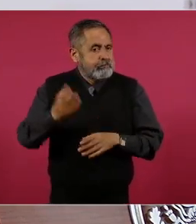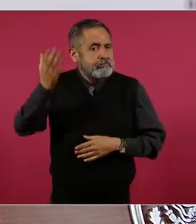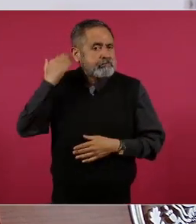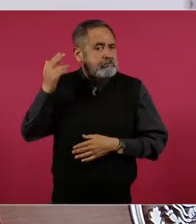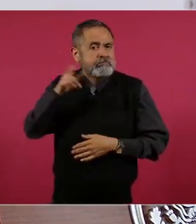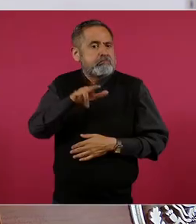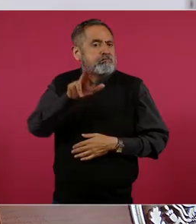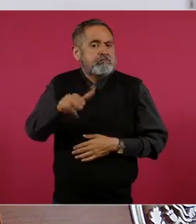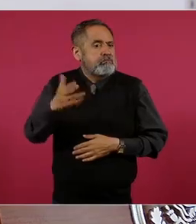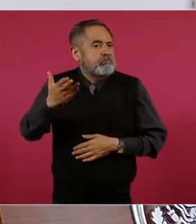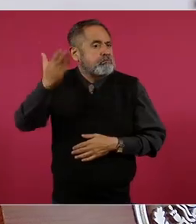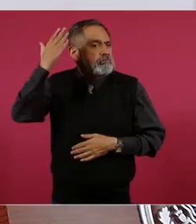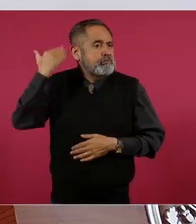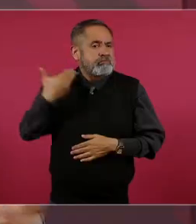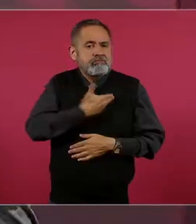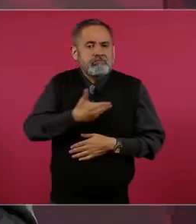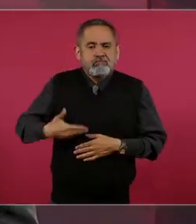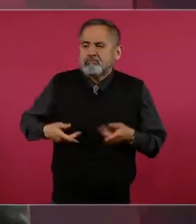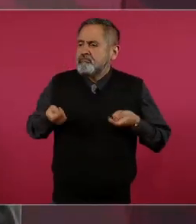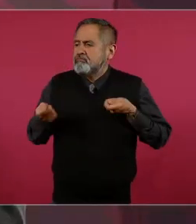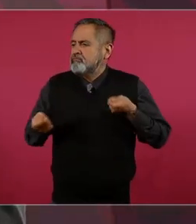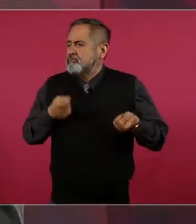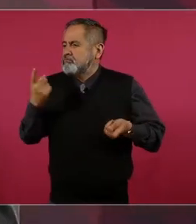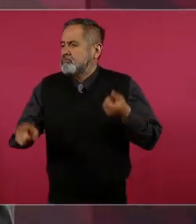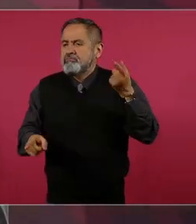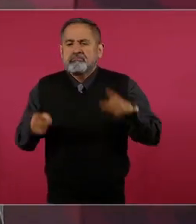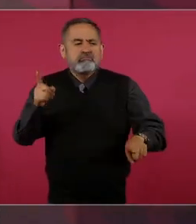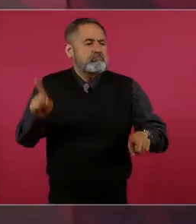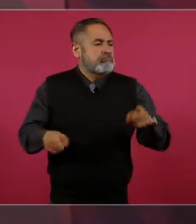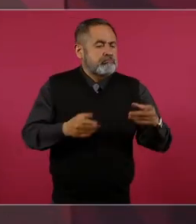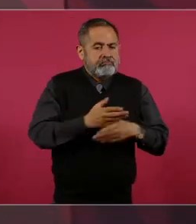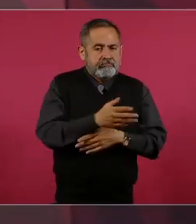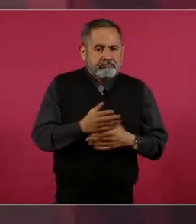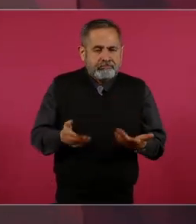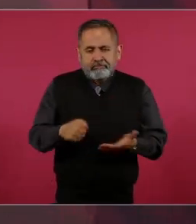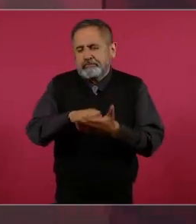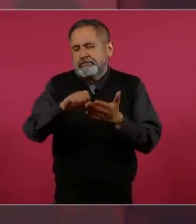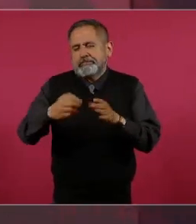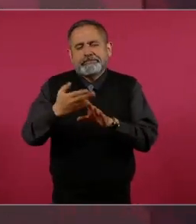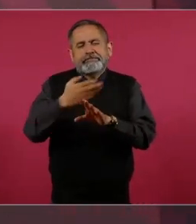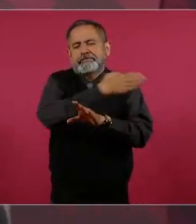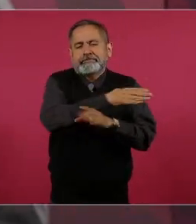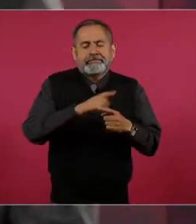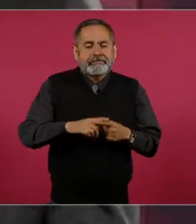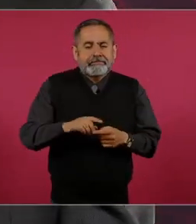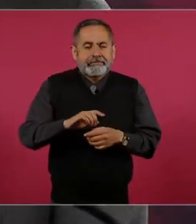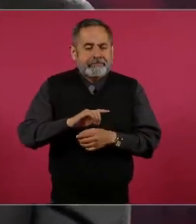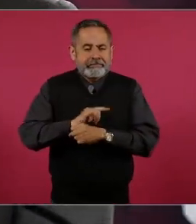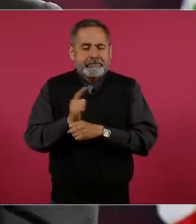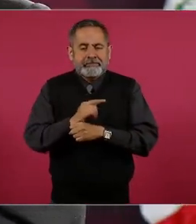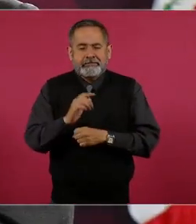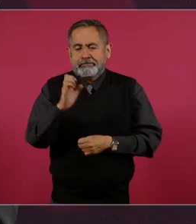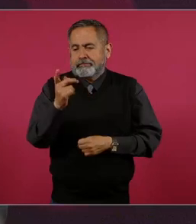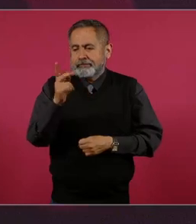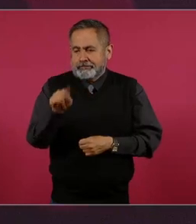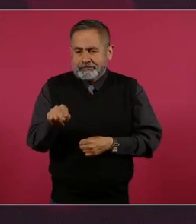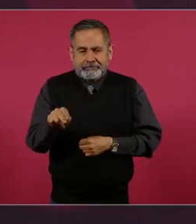¿Cuándo a Peña Nieto, perdón, al licenciado Peña Nieto